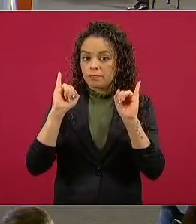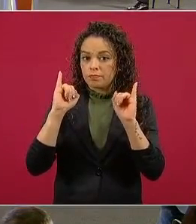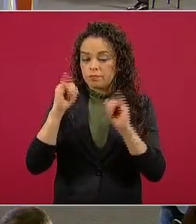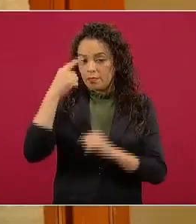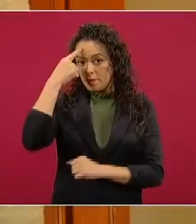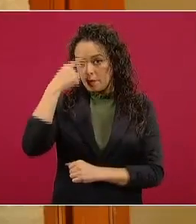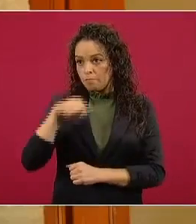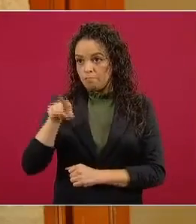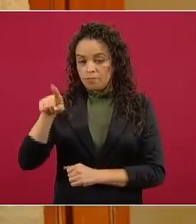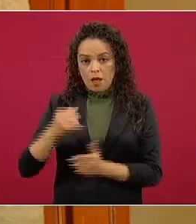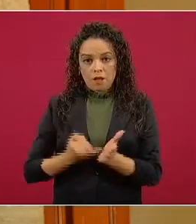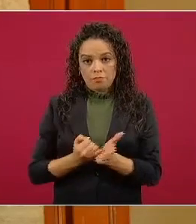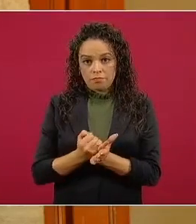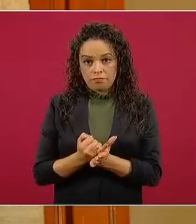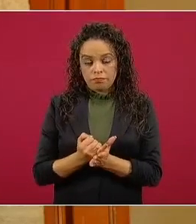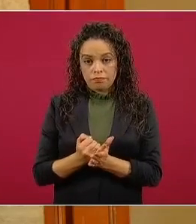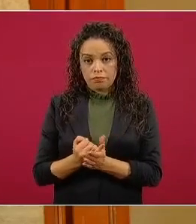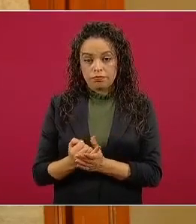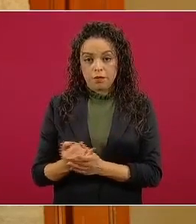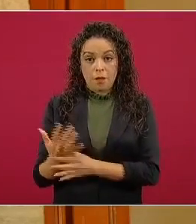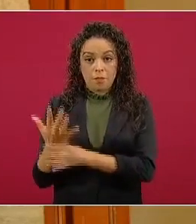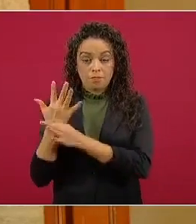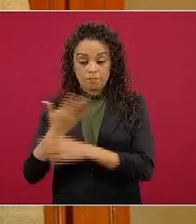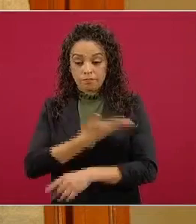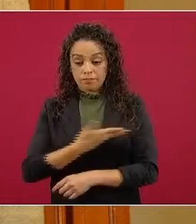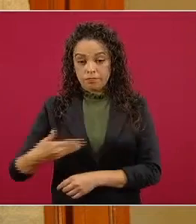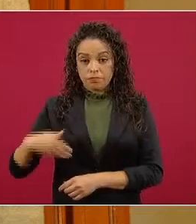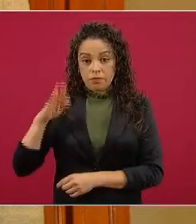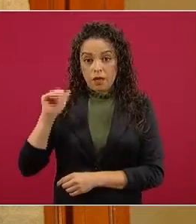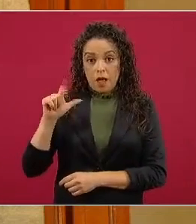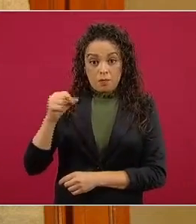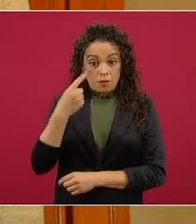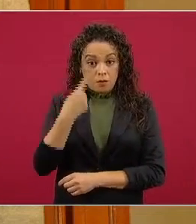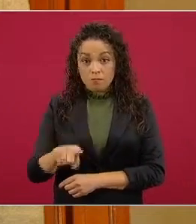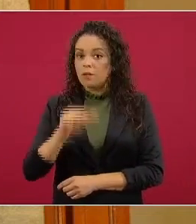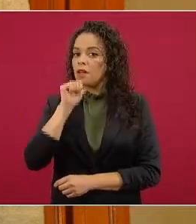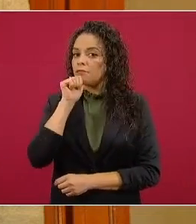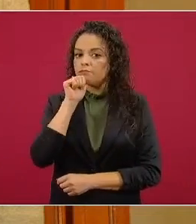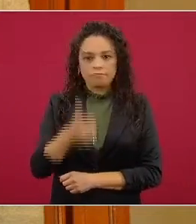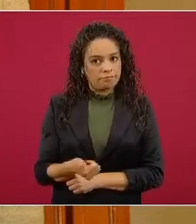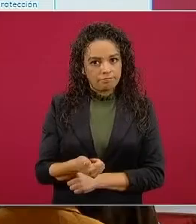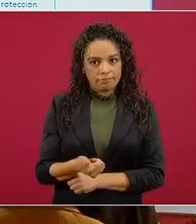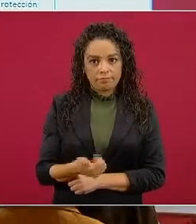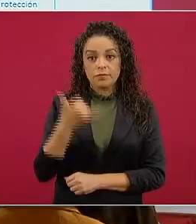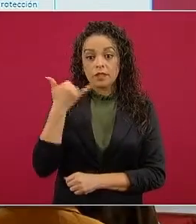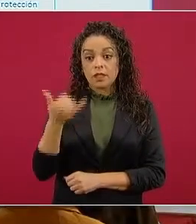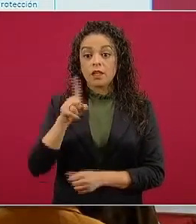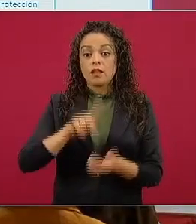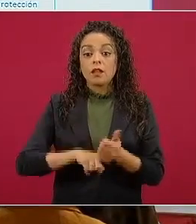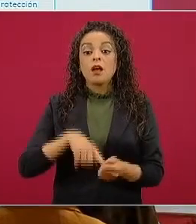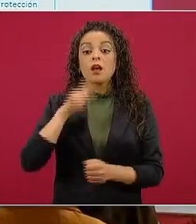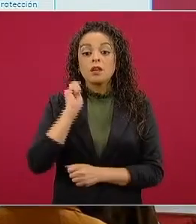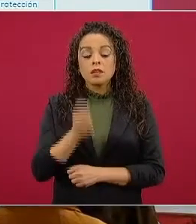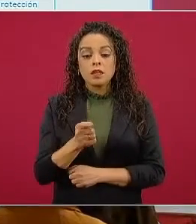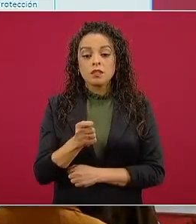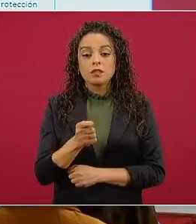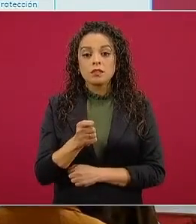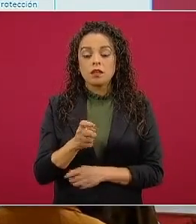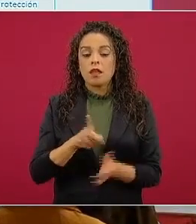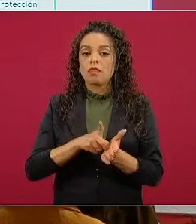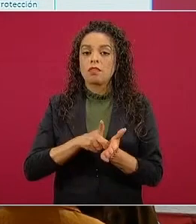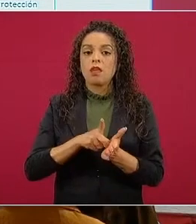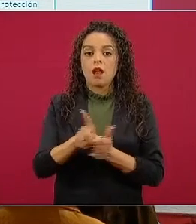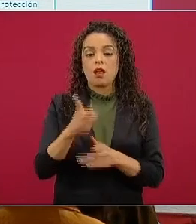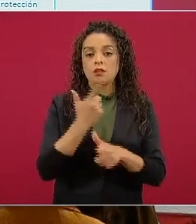no recibirá consigna del presidente de la república y sus prácticas se apegarán al principio del derecho